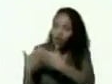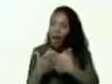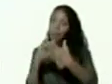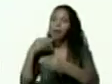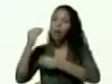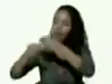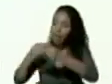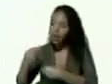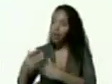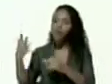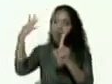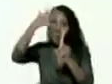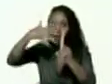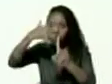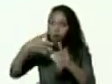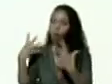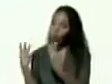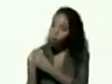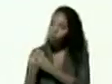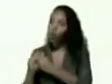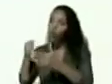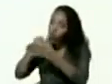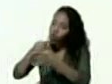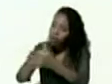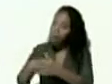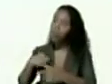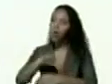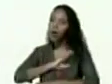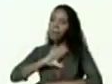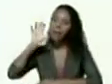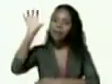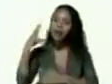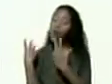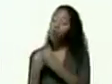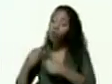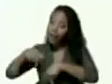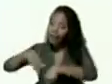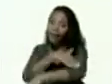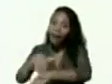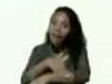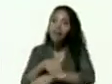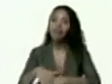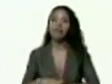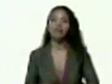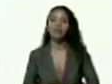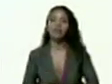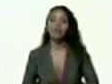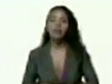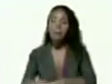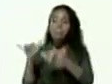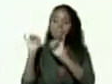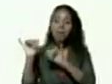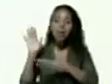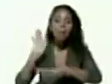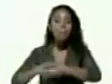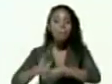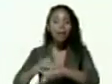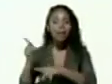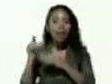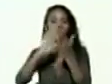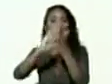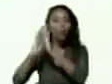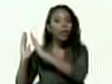formarnos juntos vamos a luchar por la patria juntos en esta calle lo mismo sucede con la comunidad